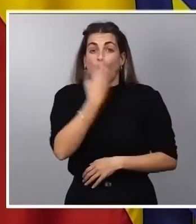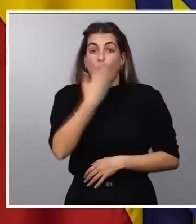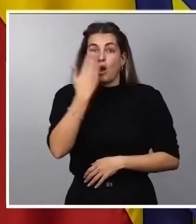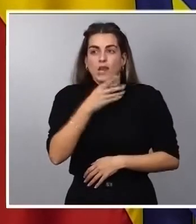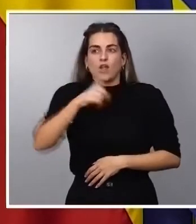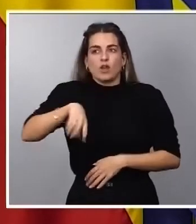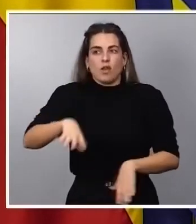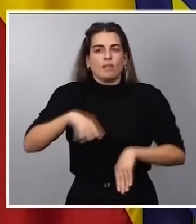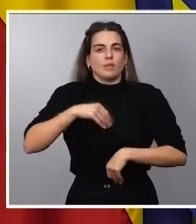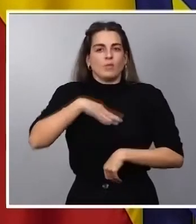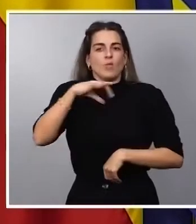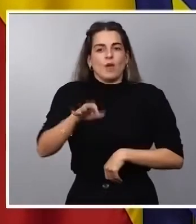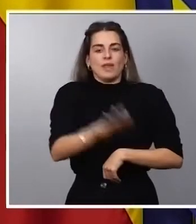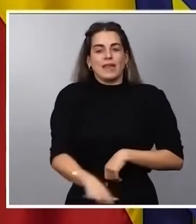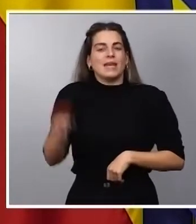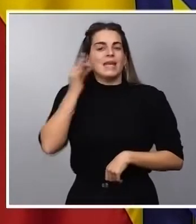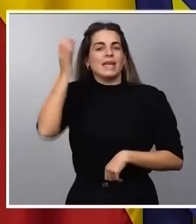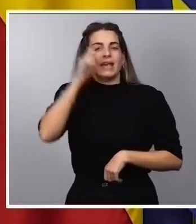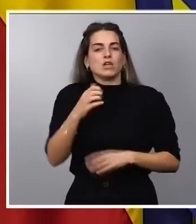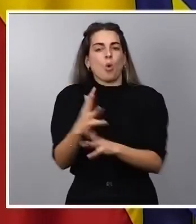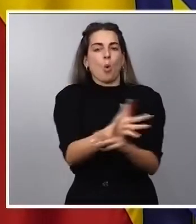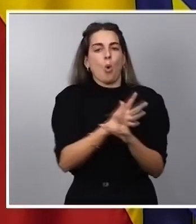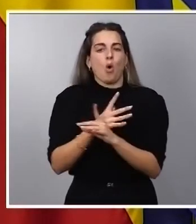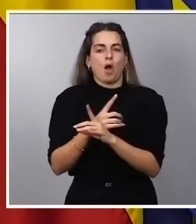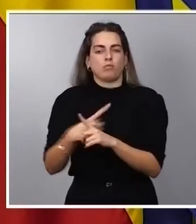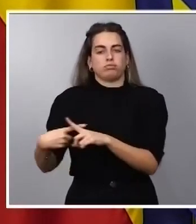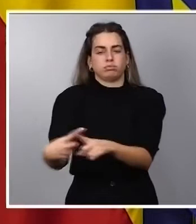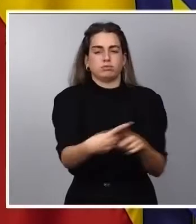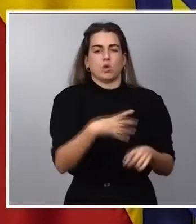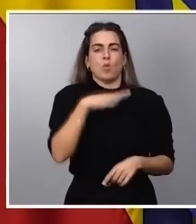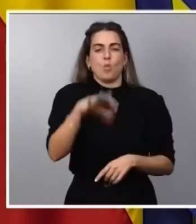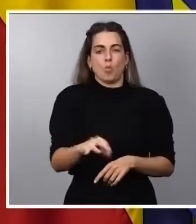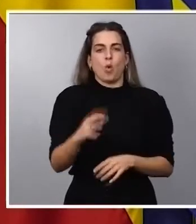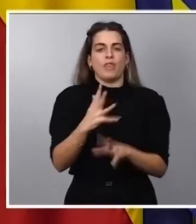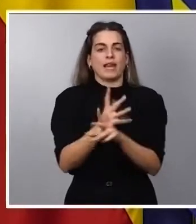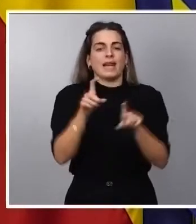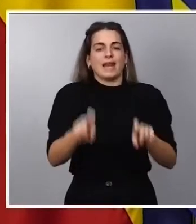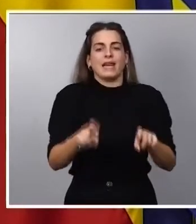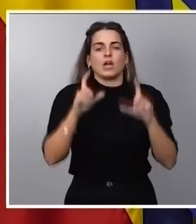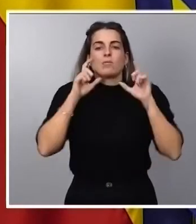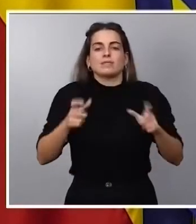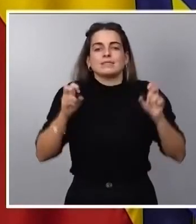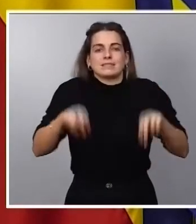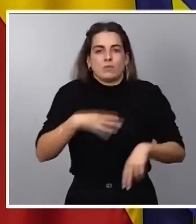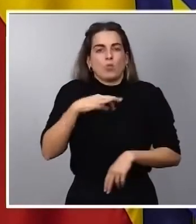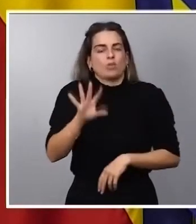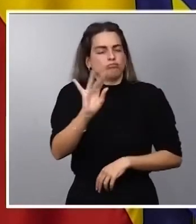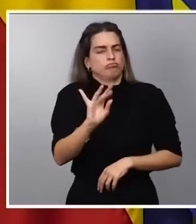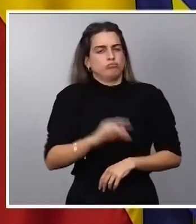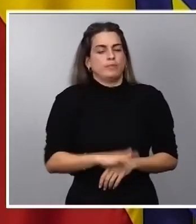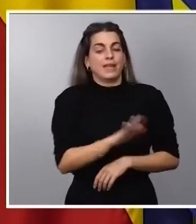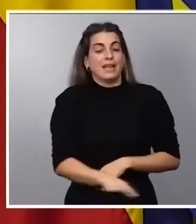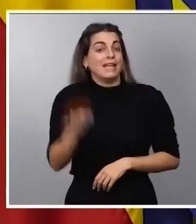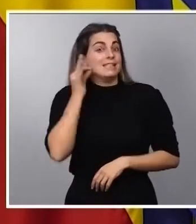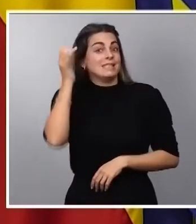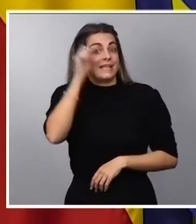y las niñas puedan estar jugando en el patio del colegio, en los recreos sin las mascarillas. Sin duda, los niños y las niñas españoles han dado